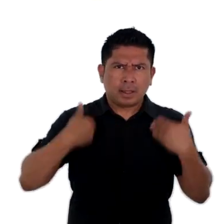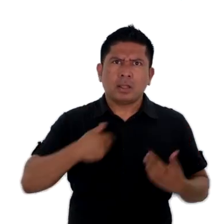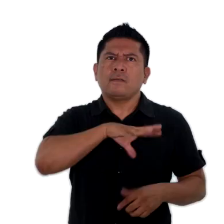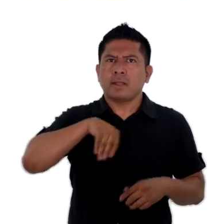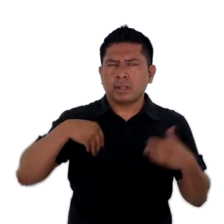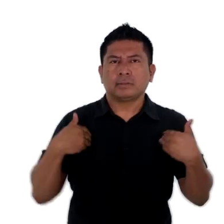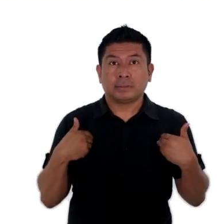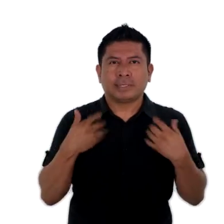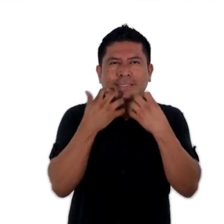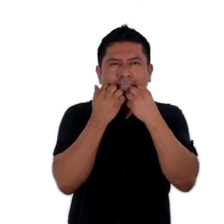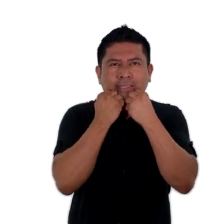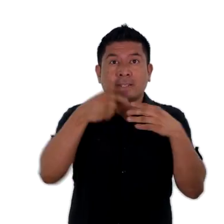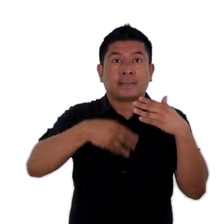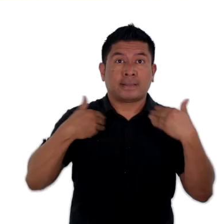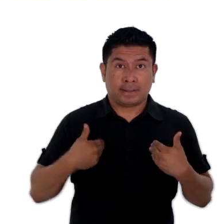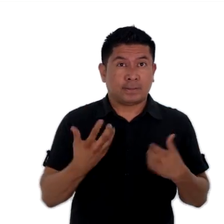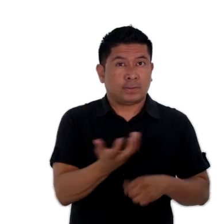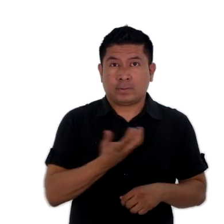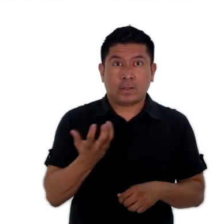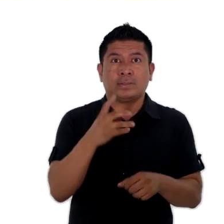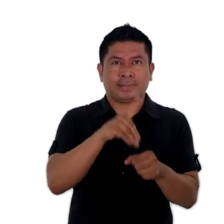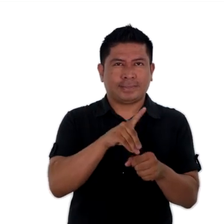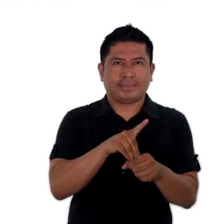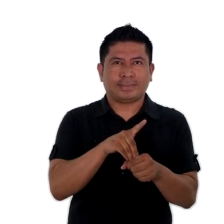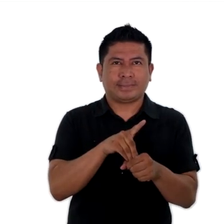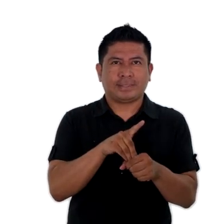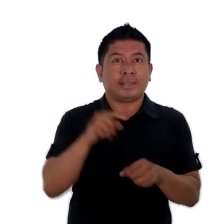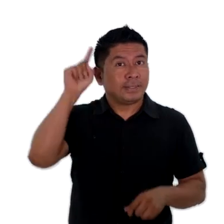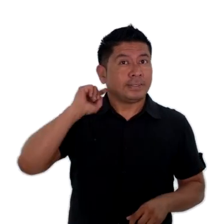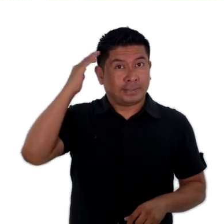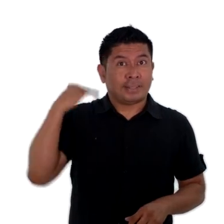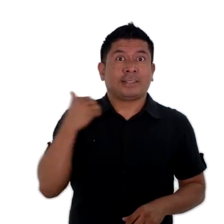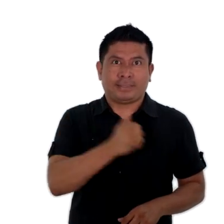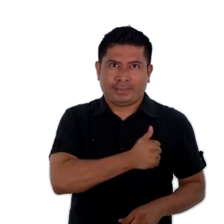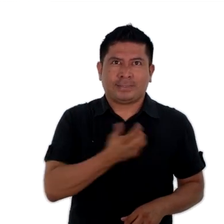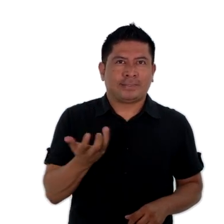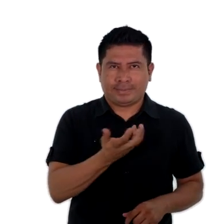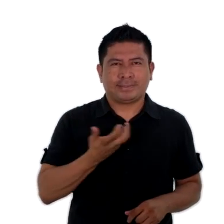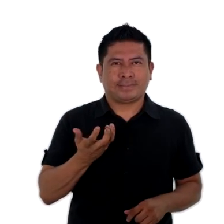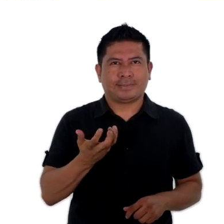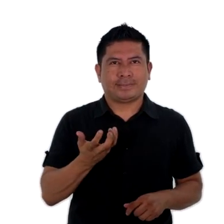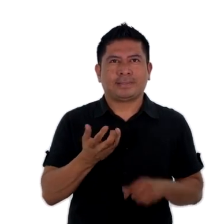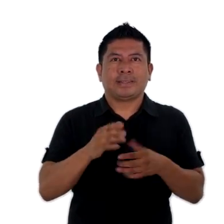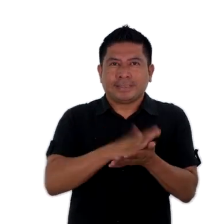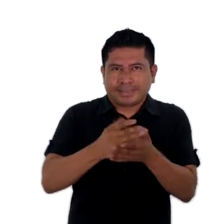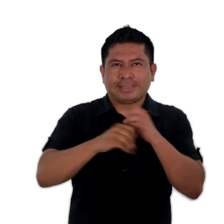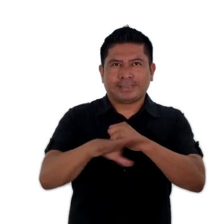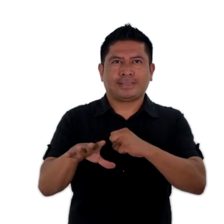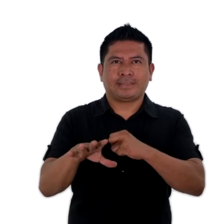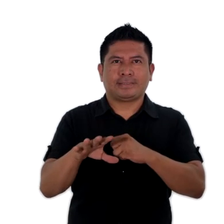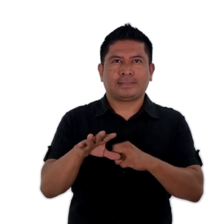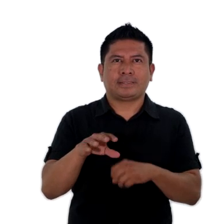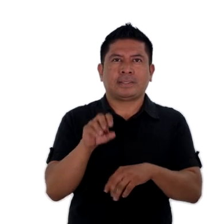familia. Garantizar los derechos de las personas con discapacidad es tarea de todos y todas. Compartilo.